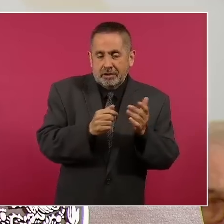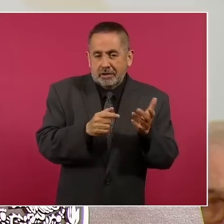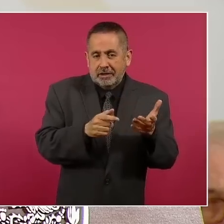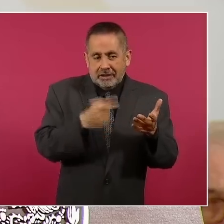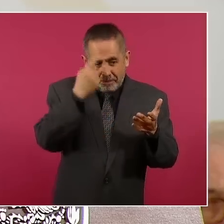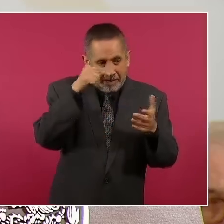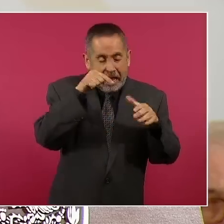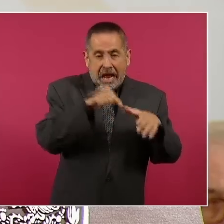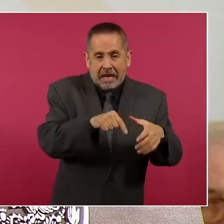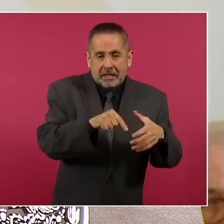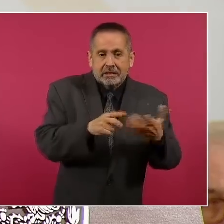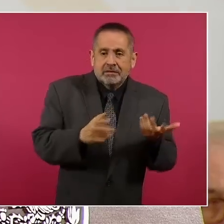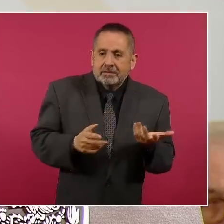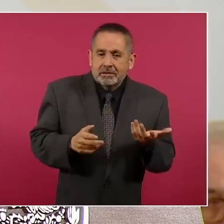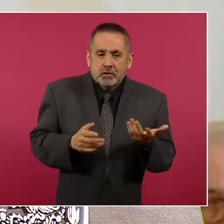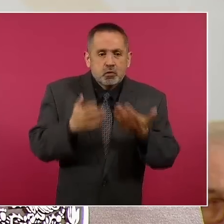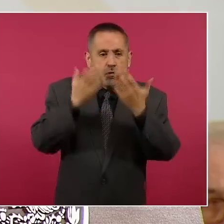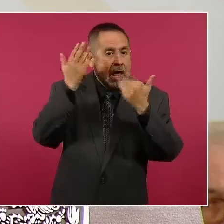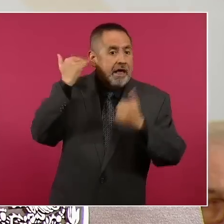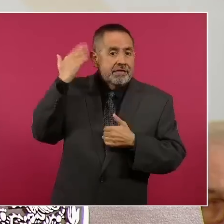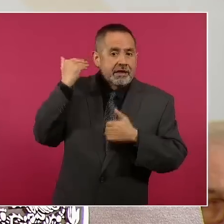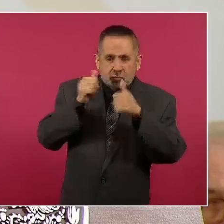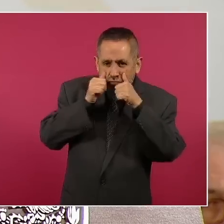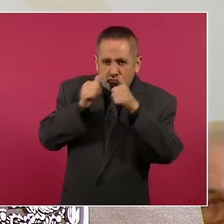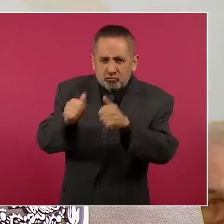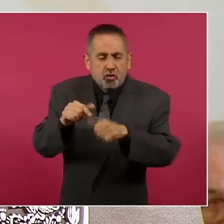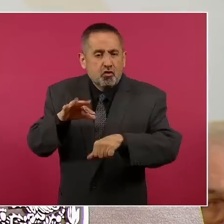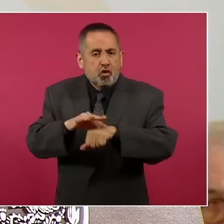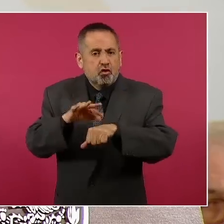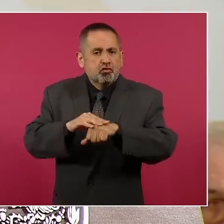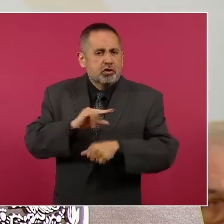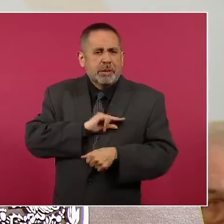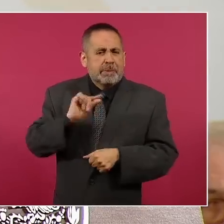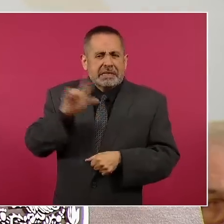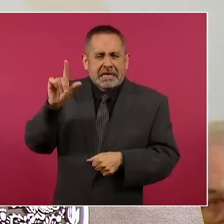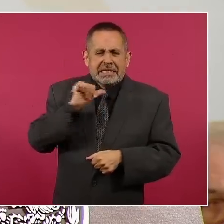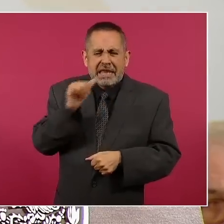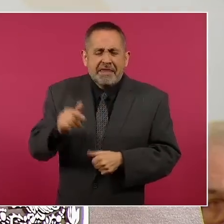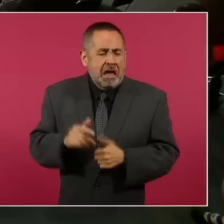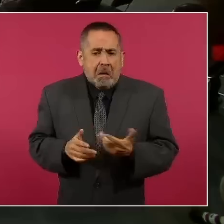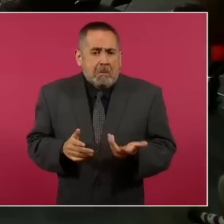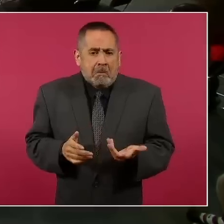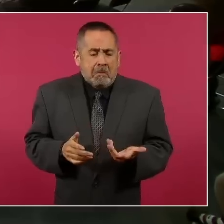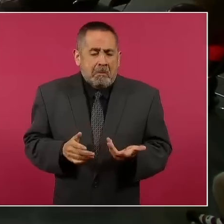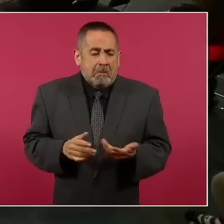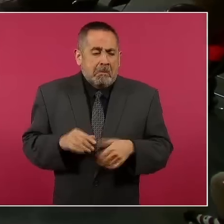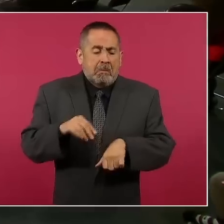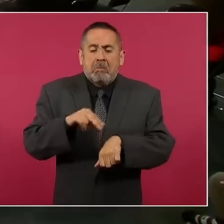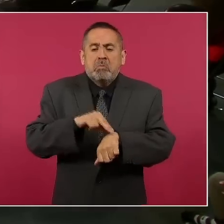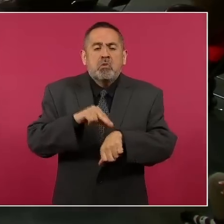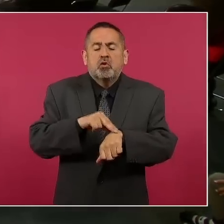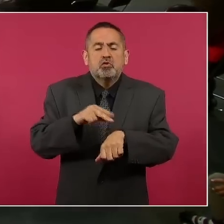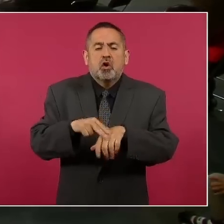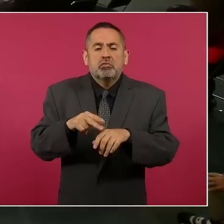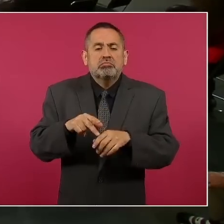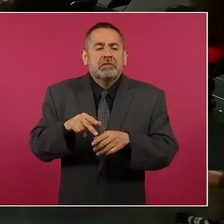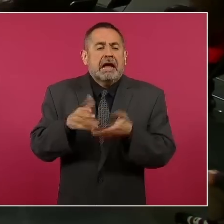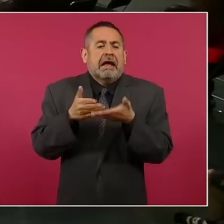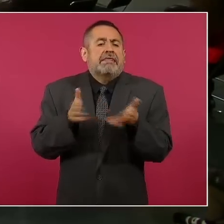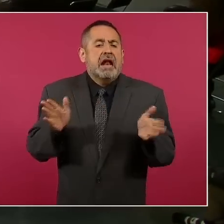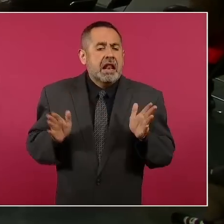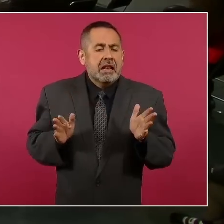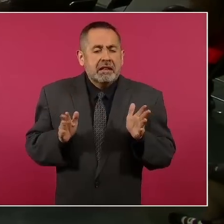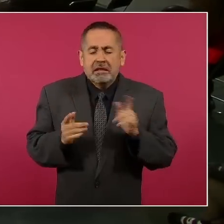en los hospitales, no se atendían con médicos especialistas tampoco, eran consultas de medicina general.